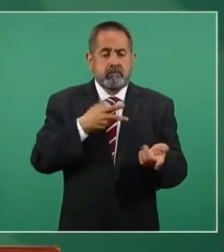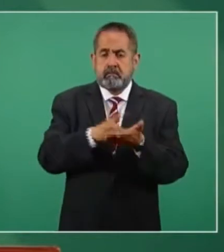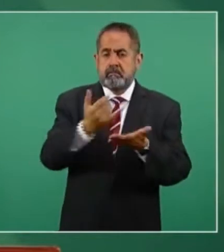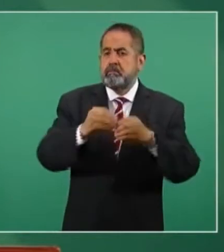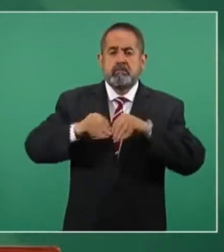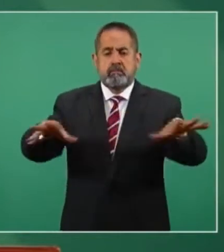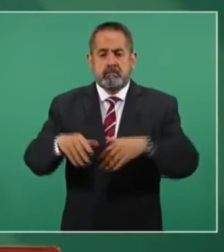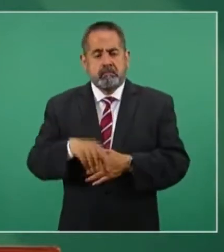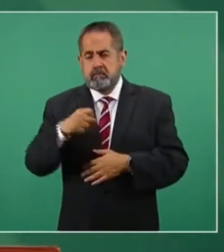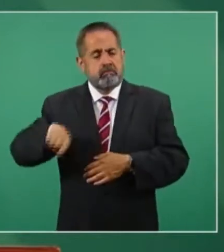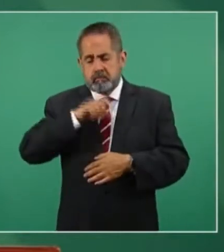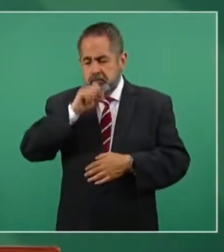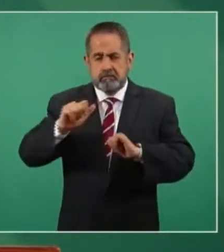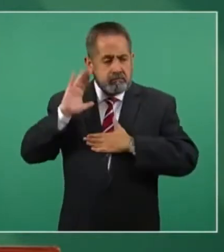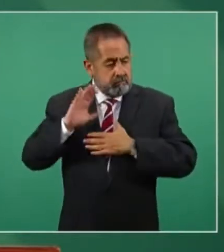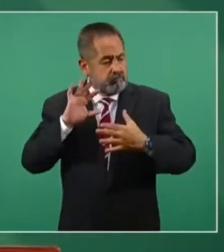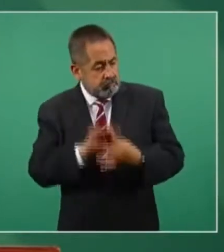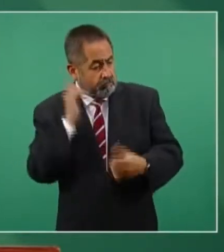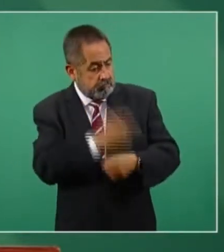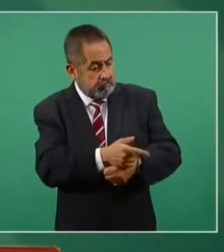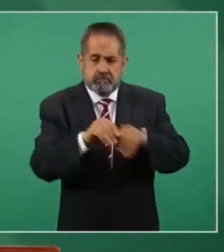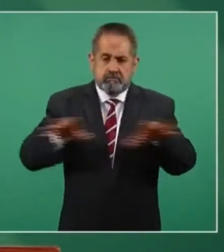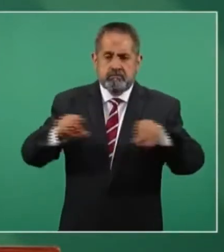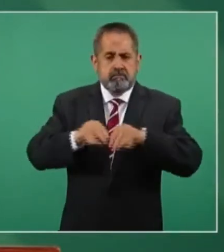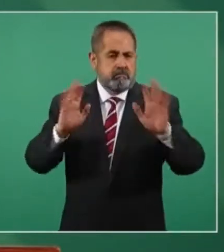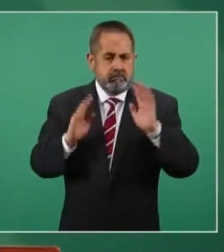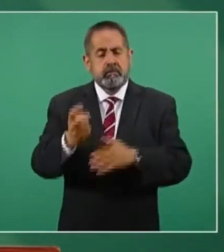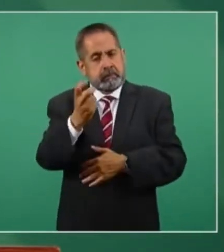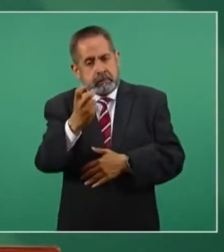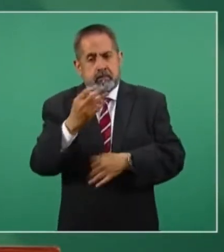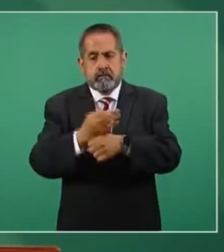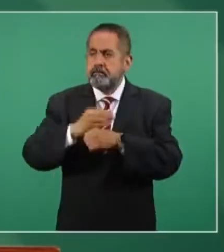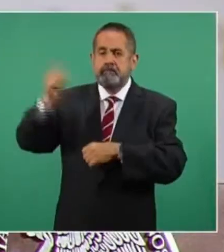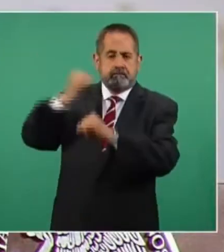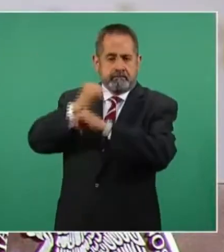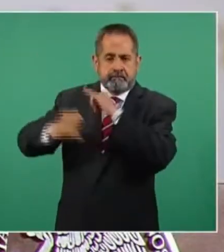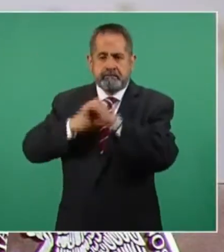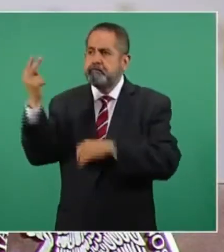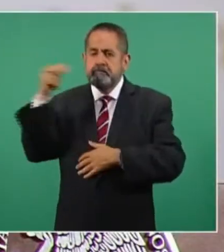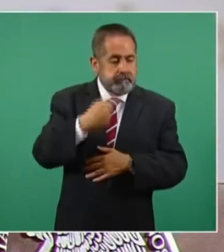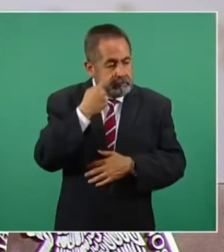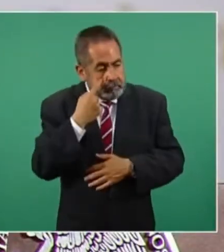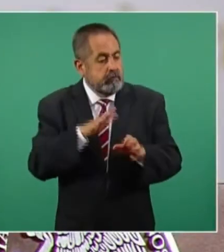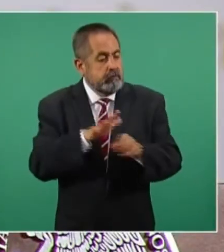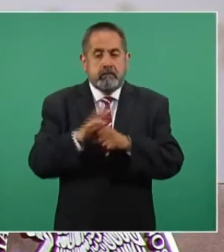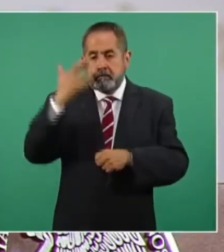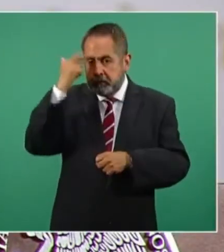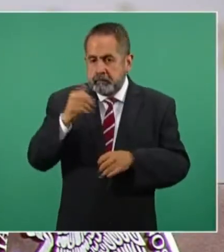el pueblo tiene derecho a saber la verdad. Y nosotros estamos comprometidos con ella. Así que por eso, justamente, se está buscando un peritaje externo. Y saber exactamente cuáles